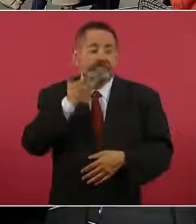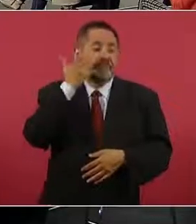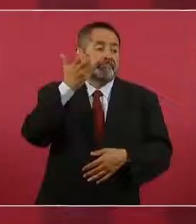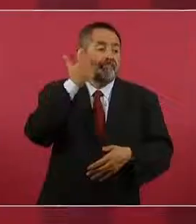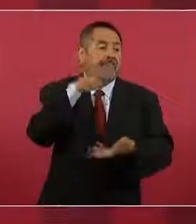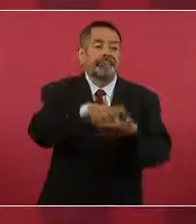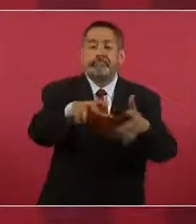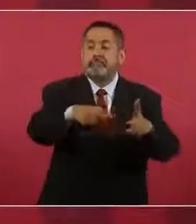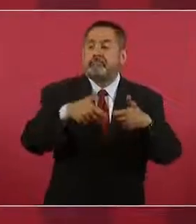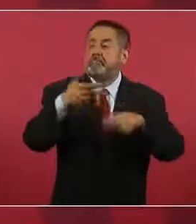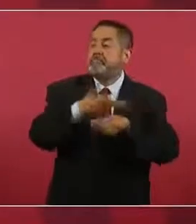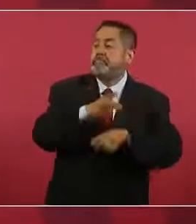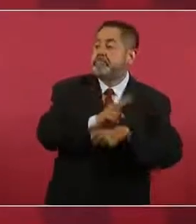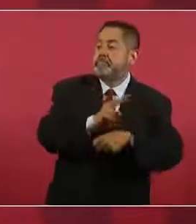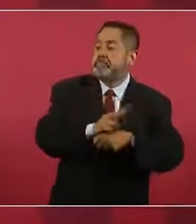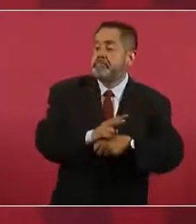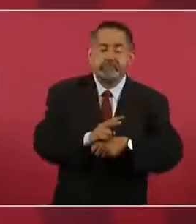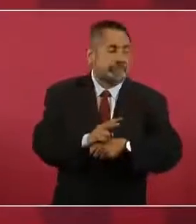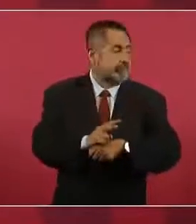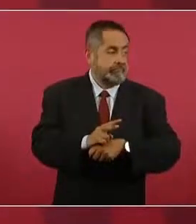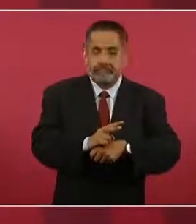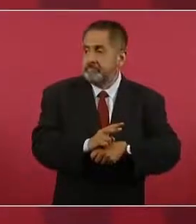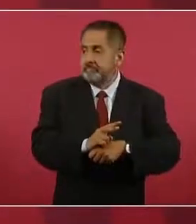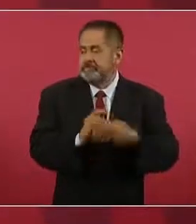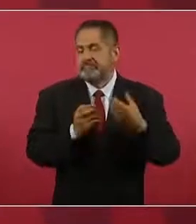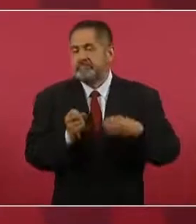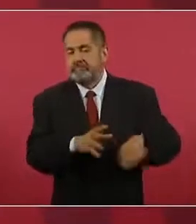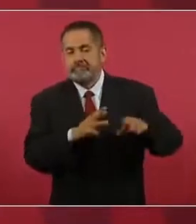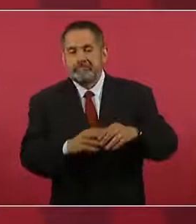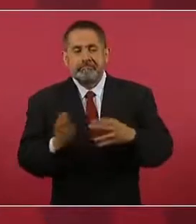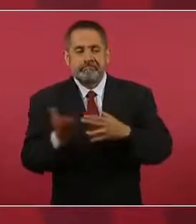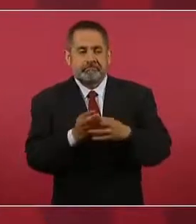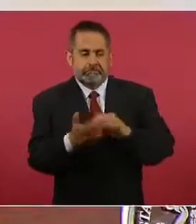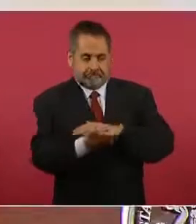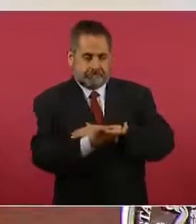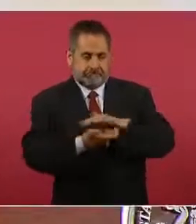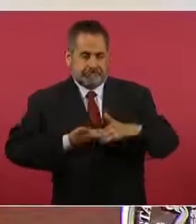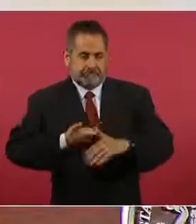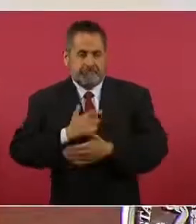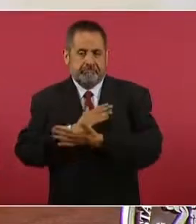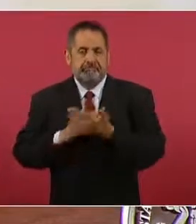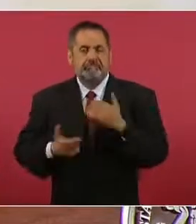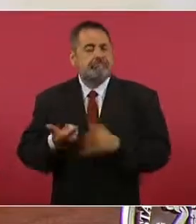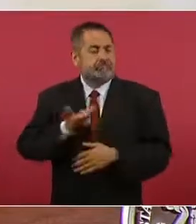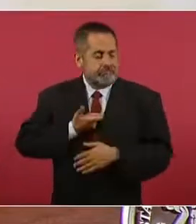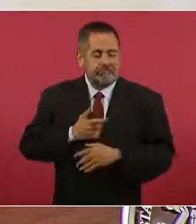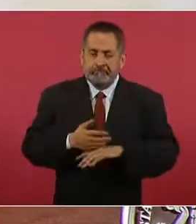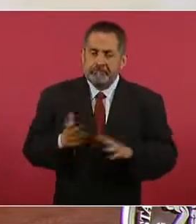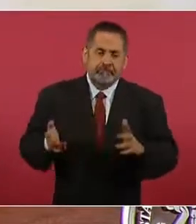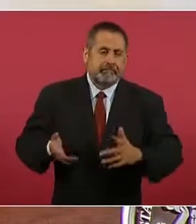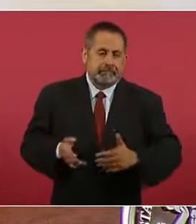era el moche por la compra de los equipos.